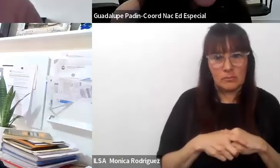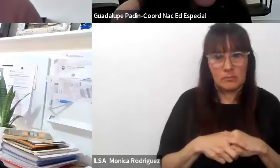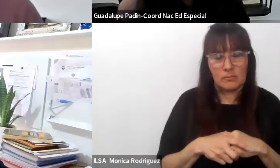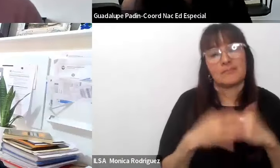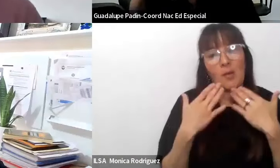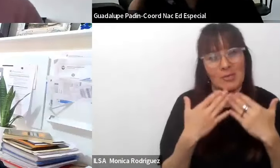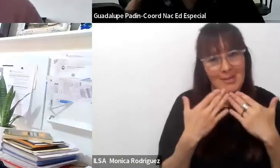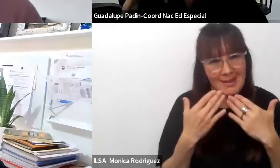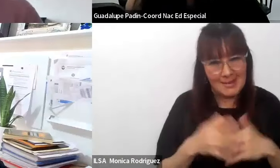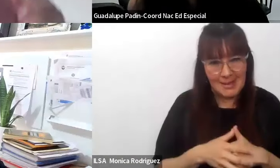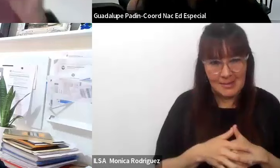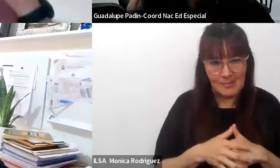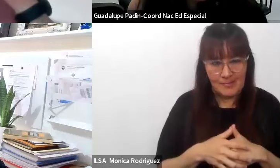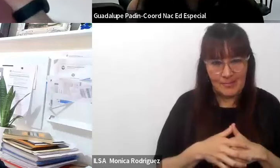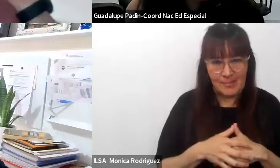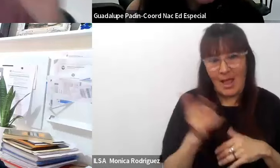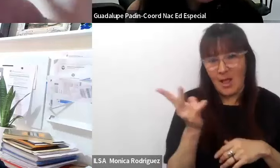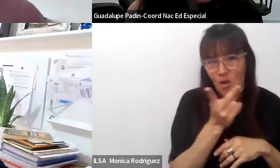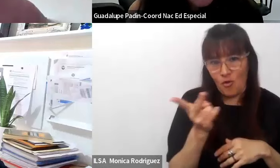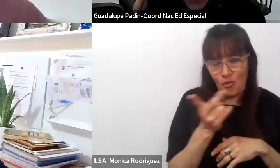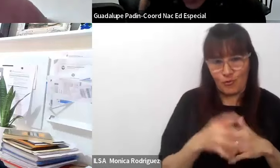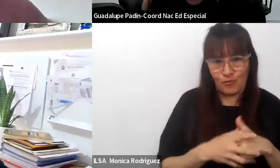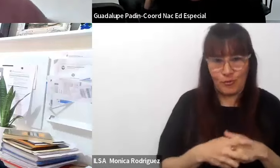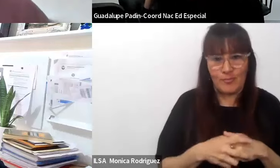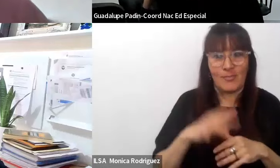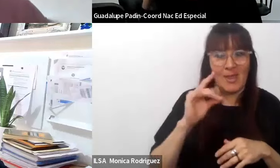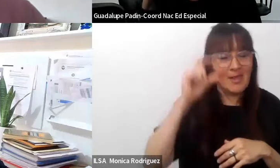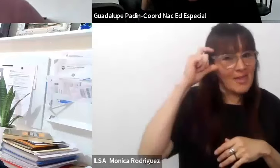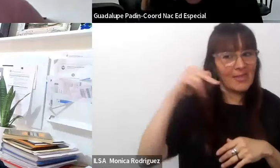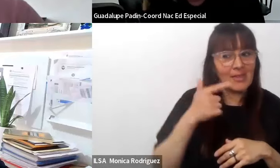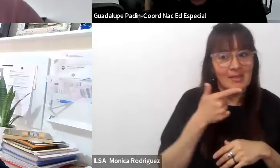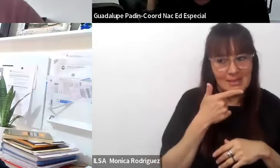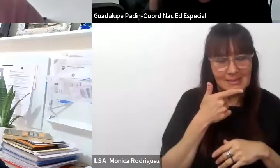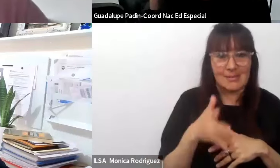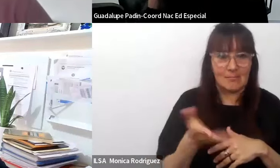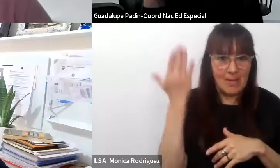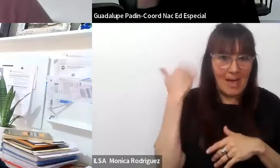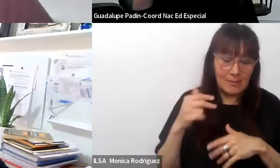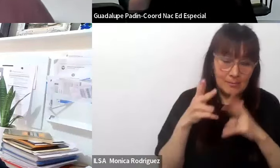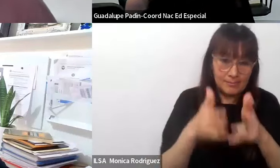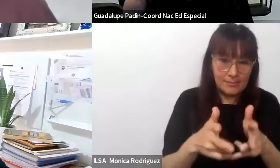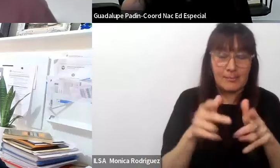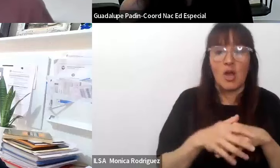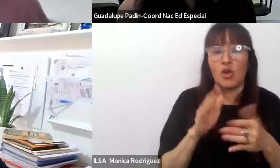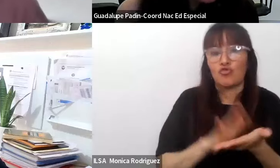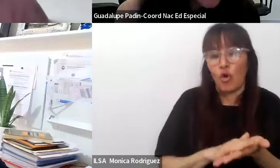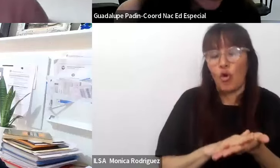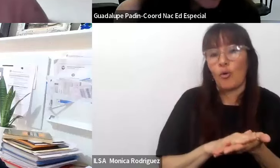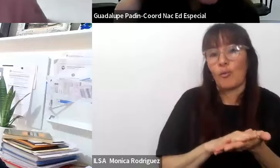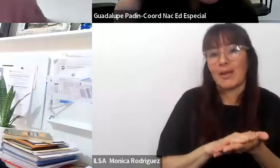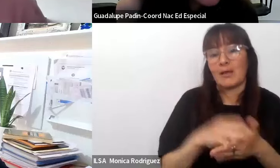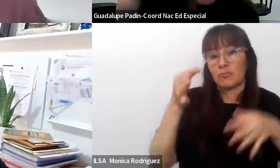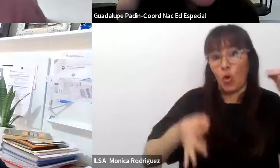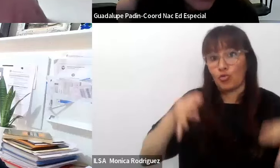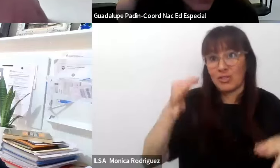muchísimas gracias a ambos me quedo de mí con esto que comentás respecto a la justicia